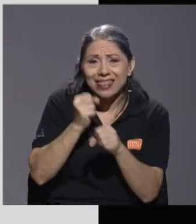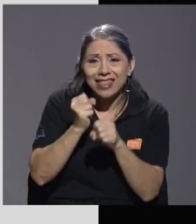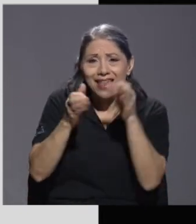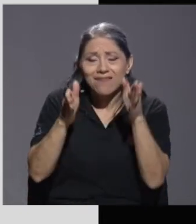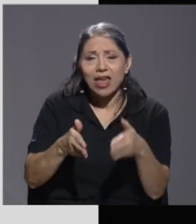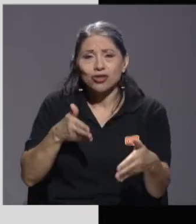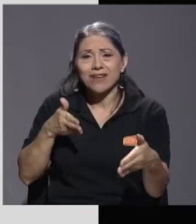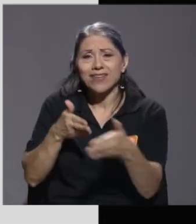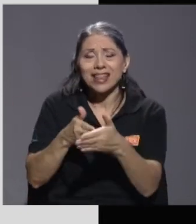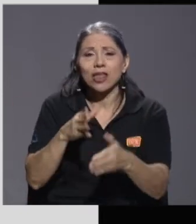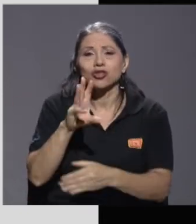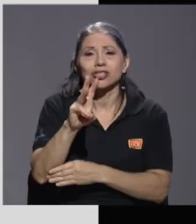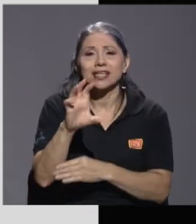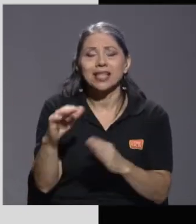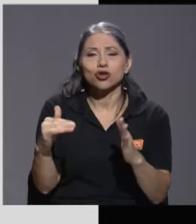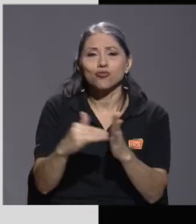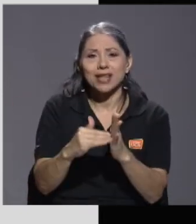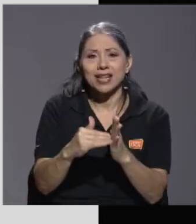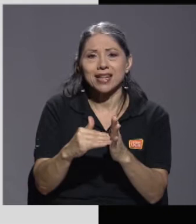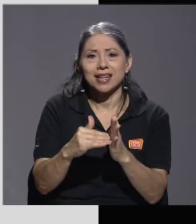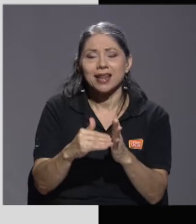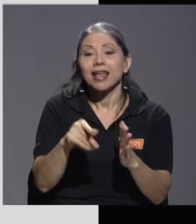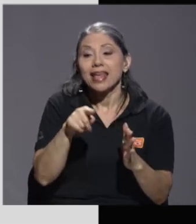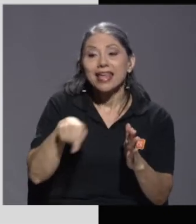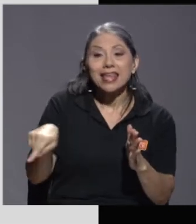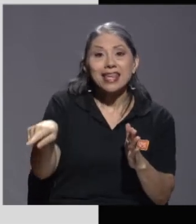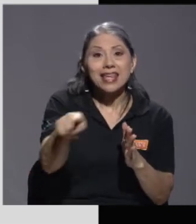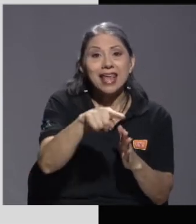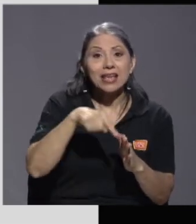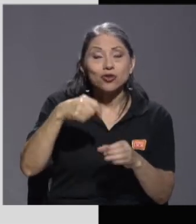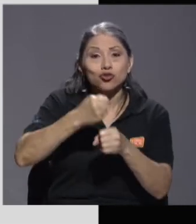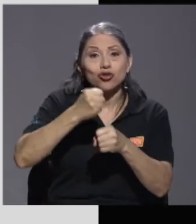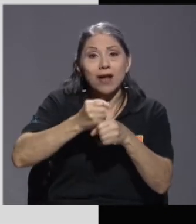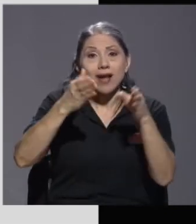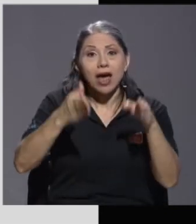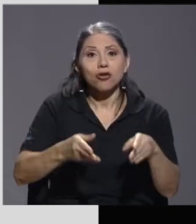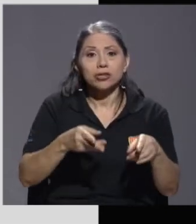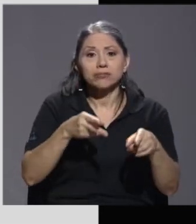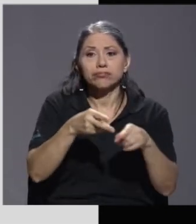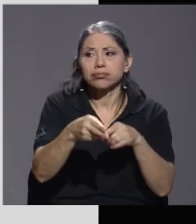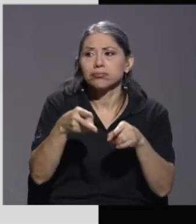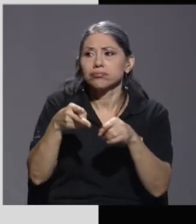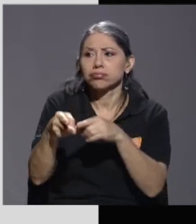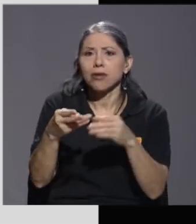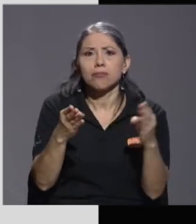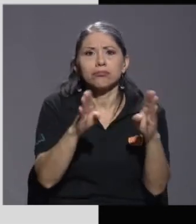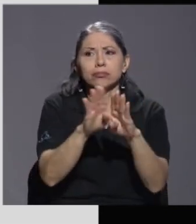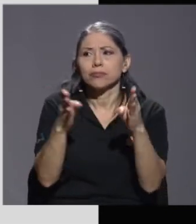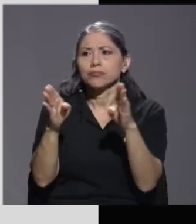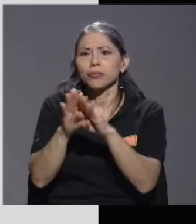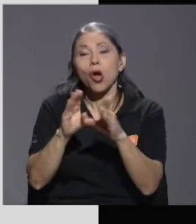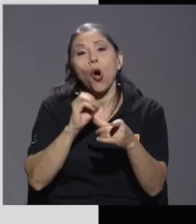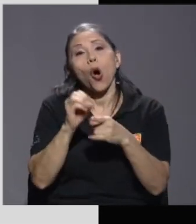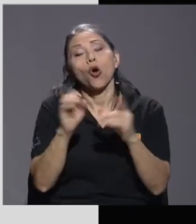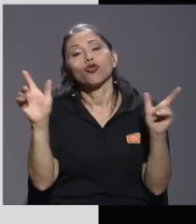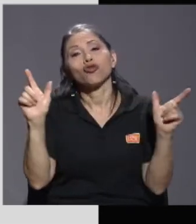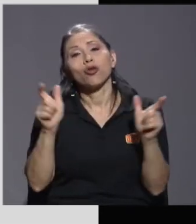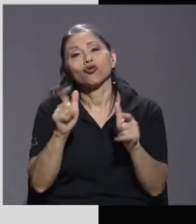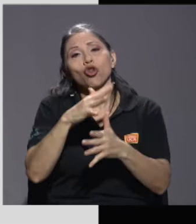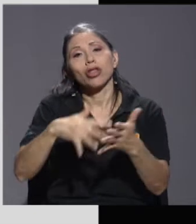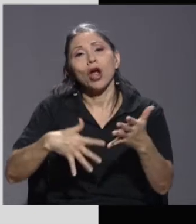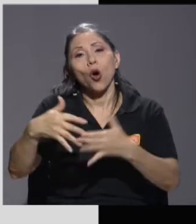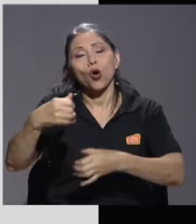.000. Y esta pérdida de trabajadores, digamos, de esta pérdida seguramente de reducción de jornada, está